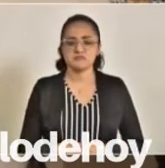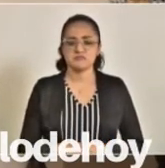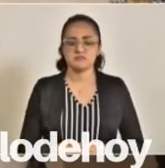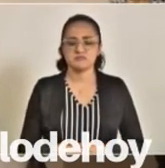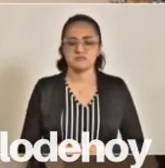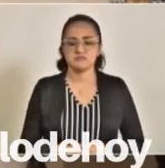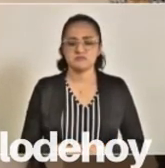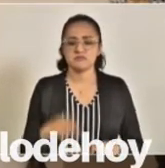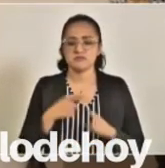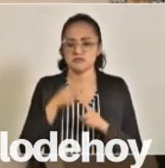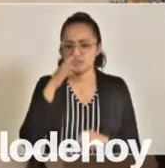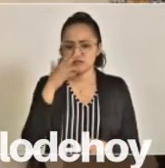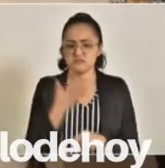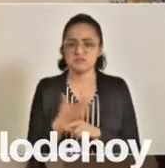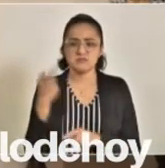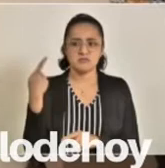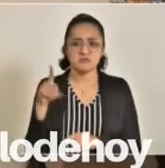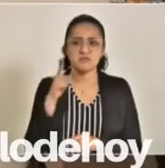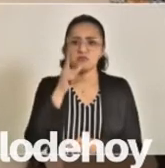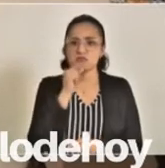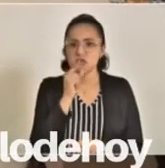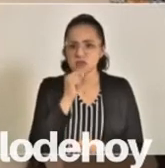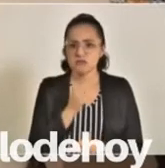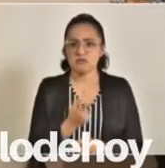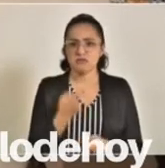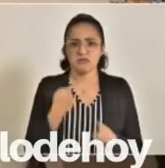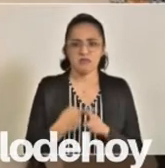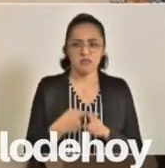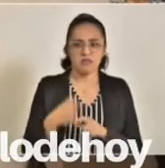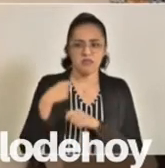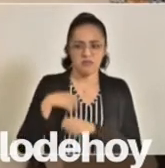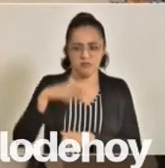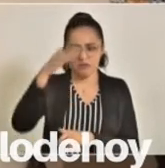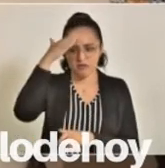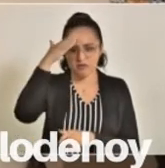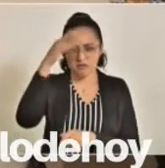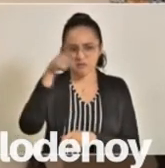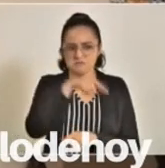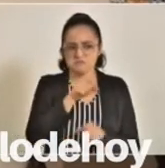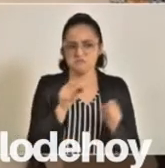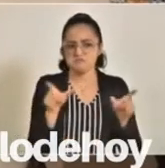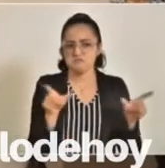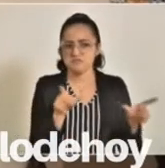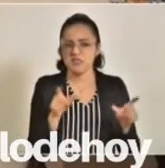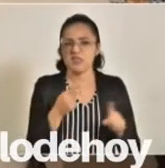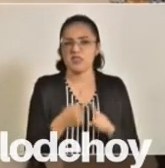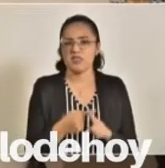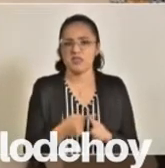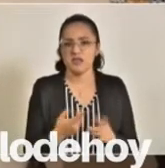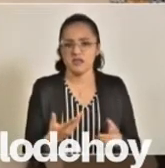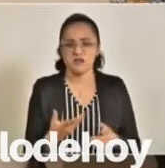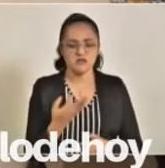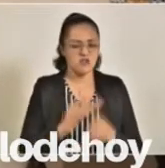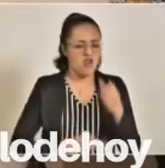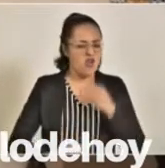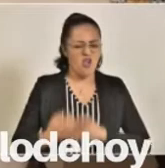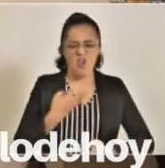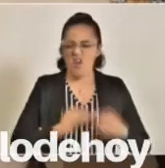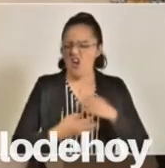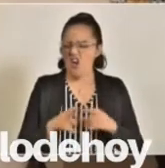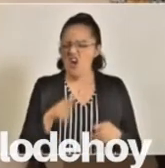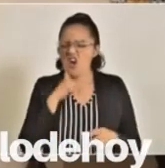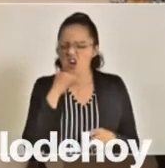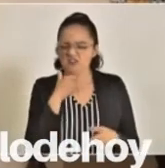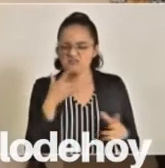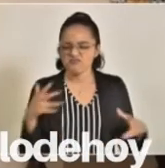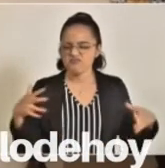Responsables de la policía, quienes encabezaban ese operativo, toda la manipulación